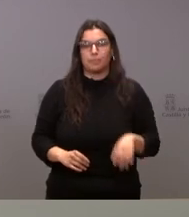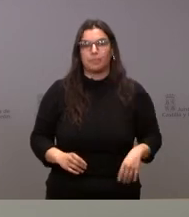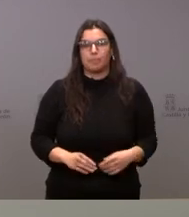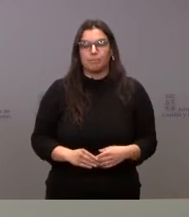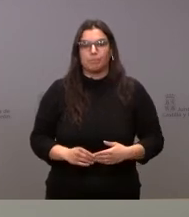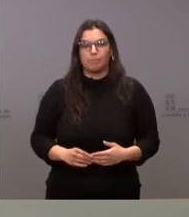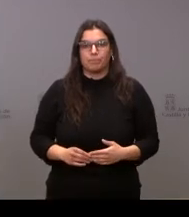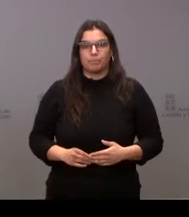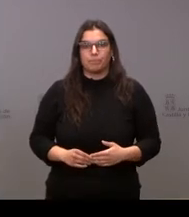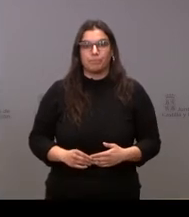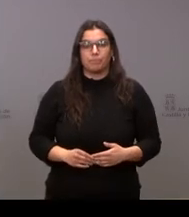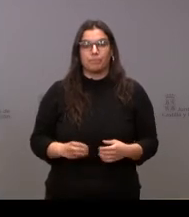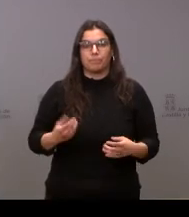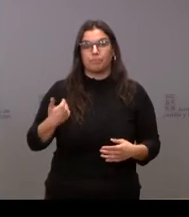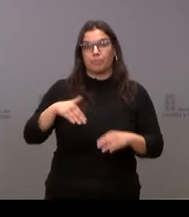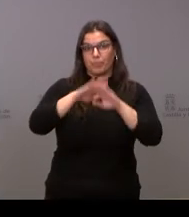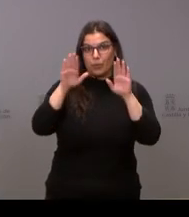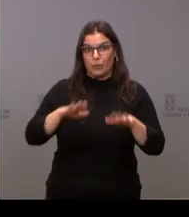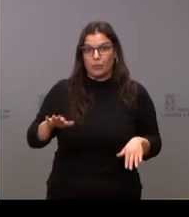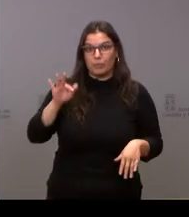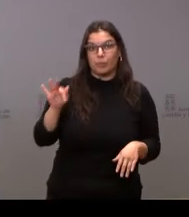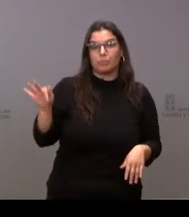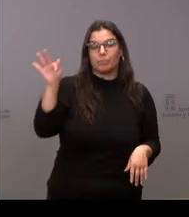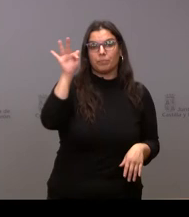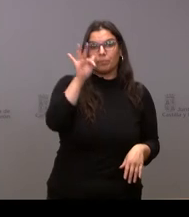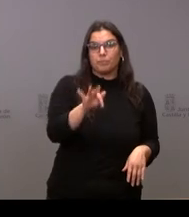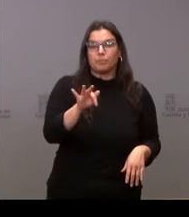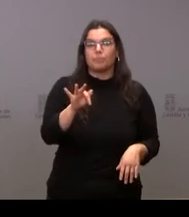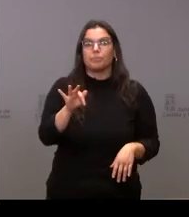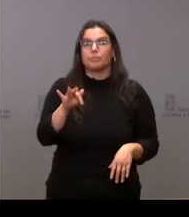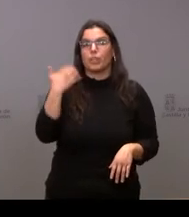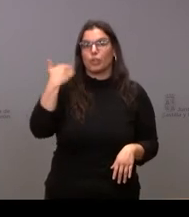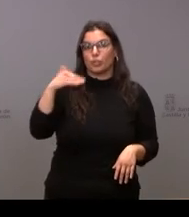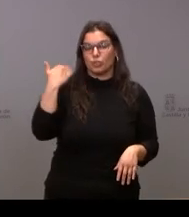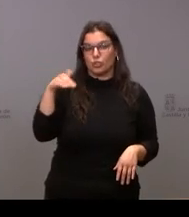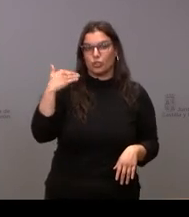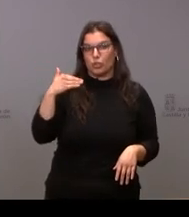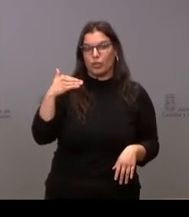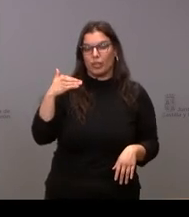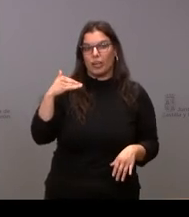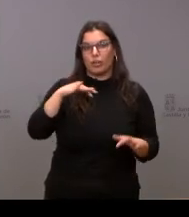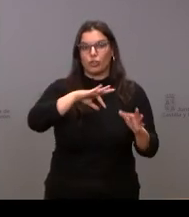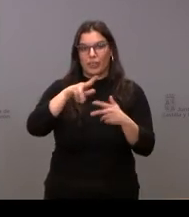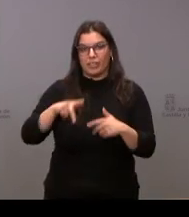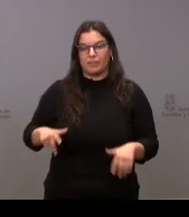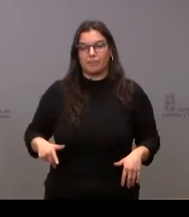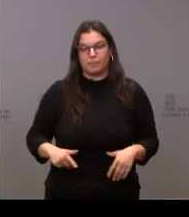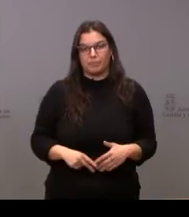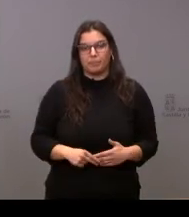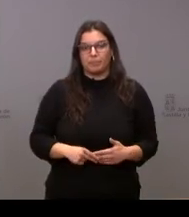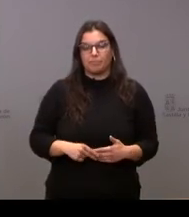Pues vamos a cerrar ya esta ronda de preguntas en Soria con Sergio García de Soria Noticias